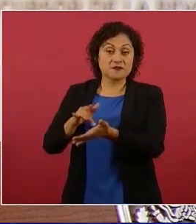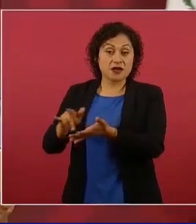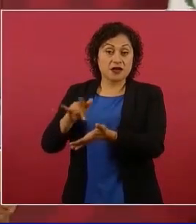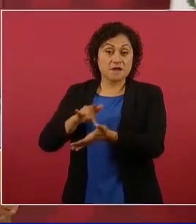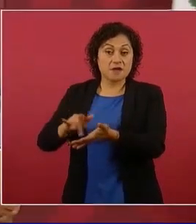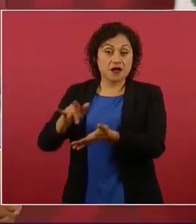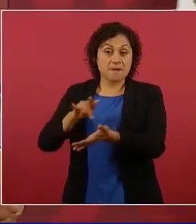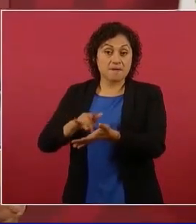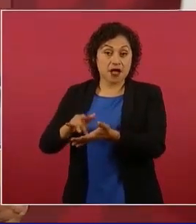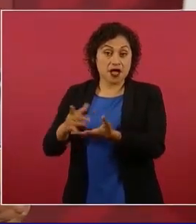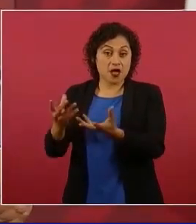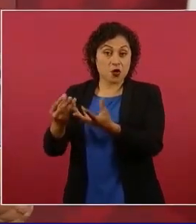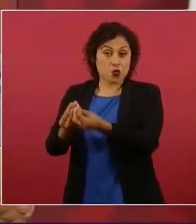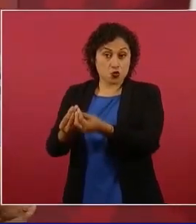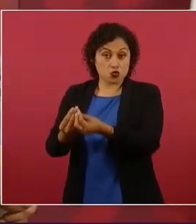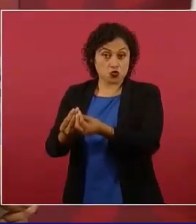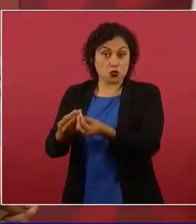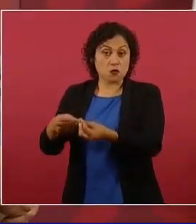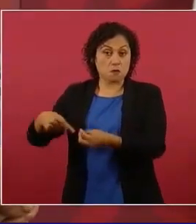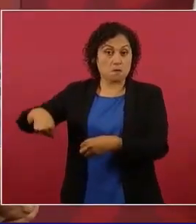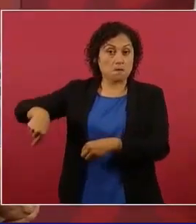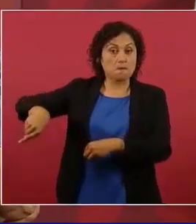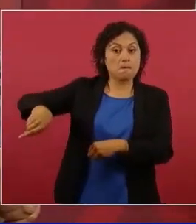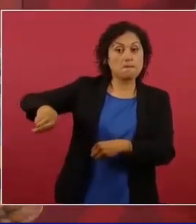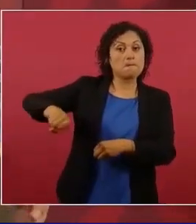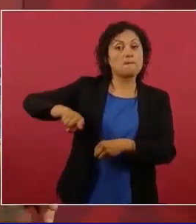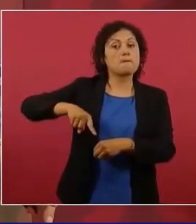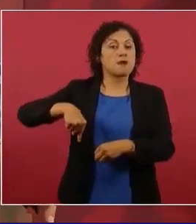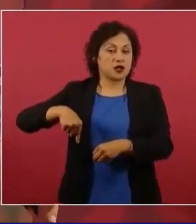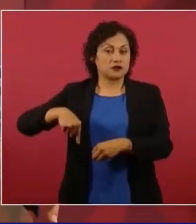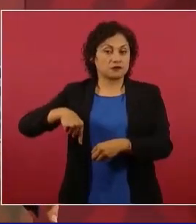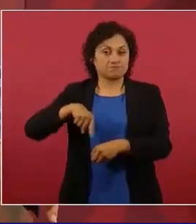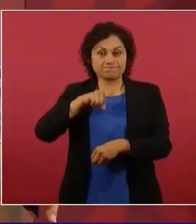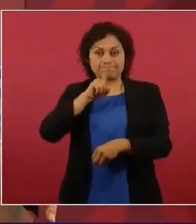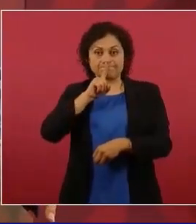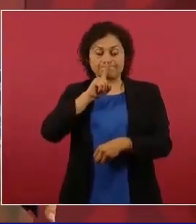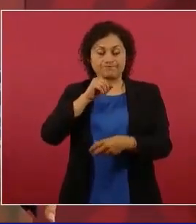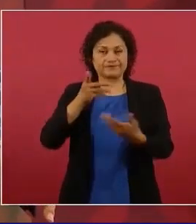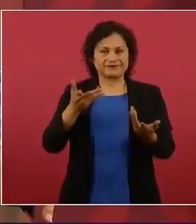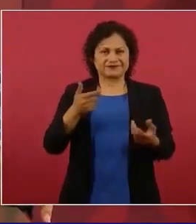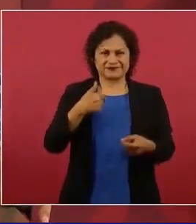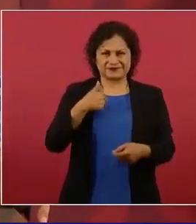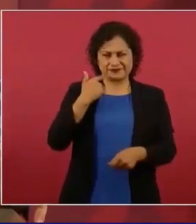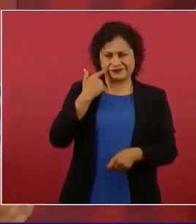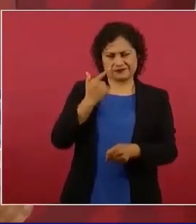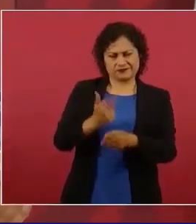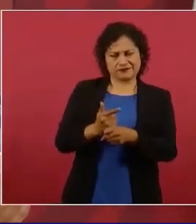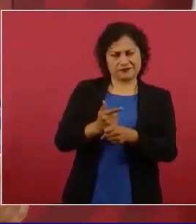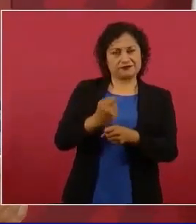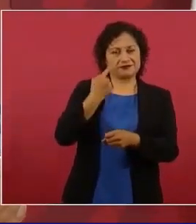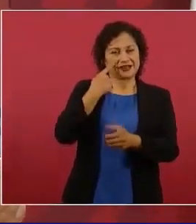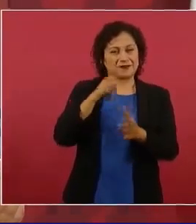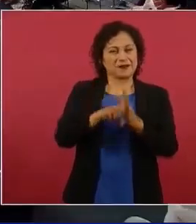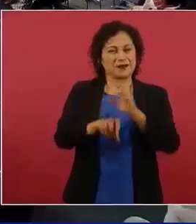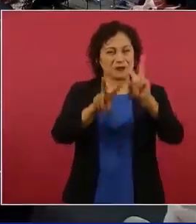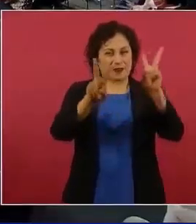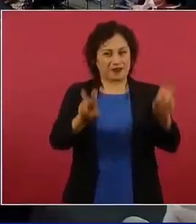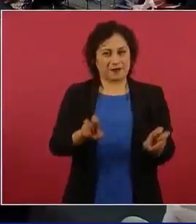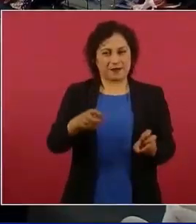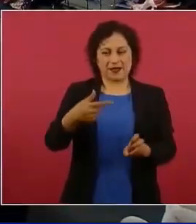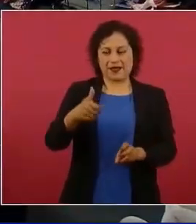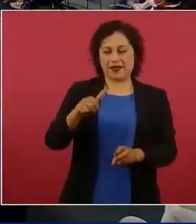y le ayudaron, me llama la atención que cuando sale el tema de García Luna,